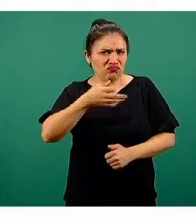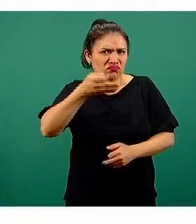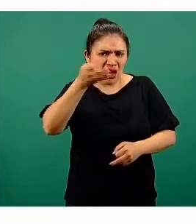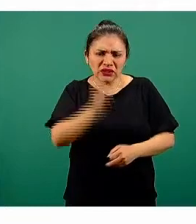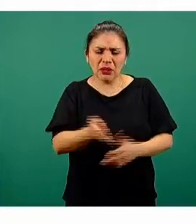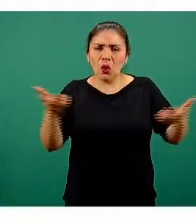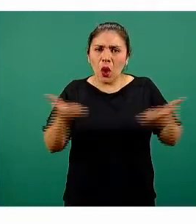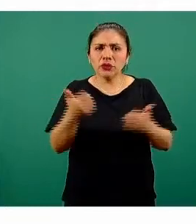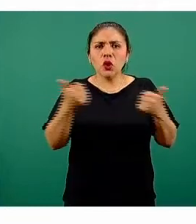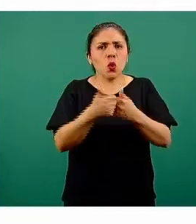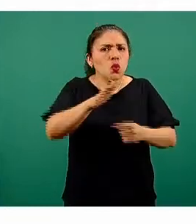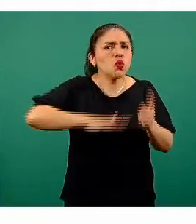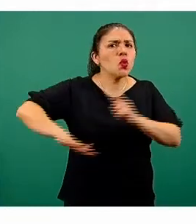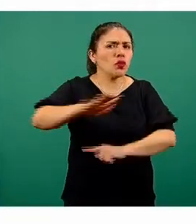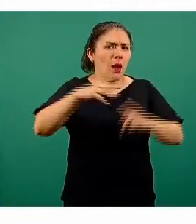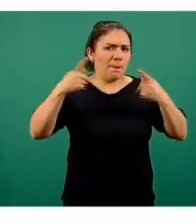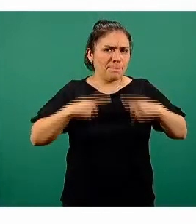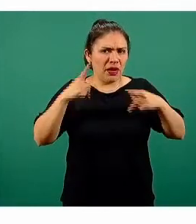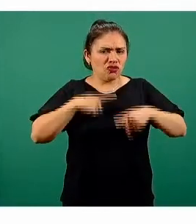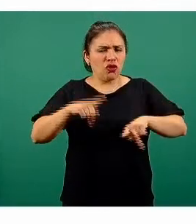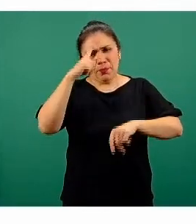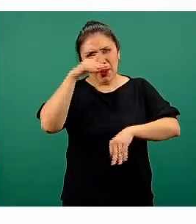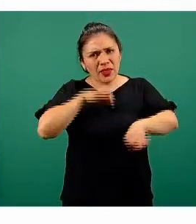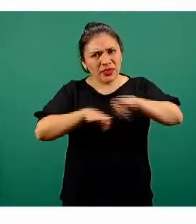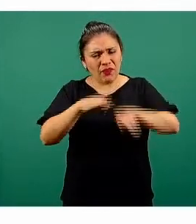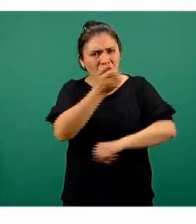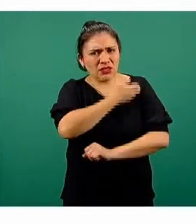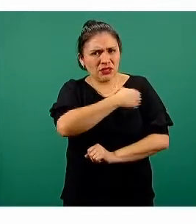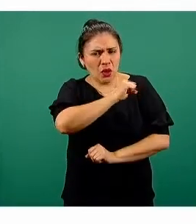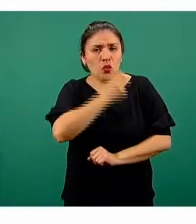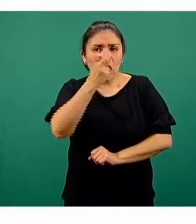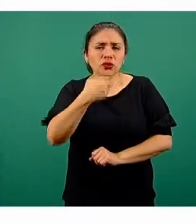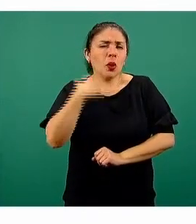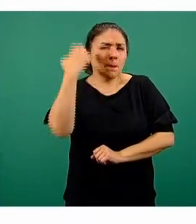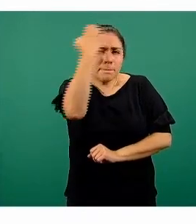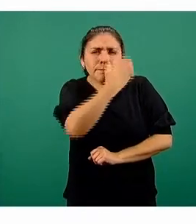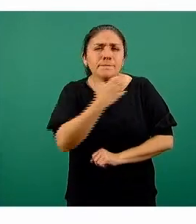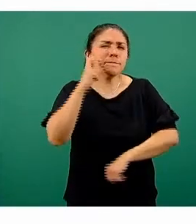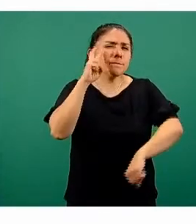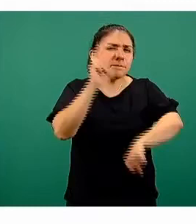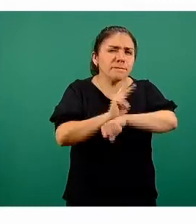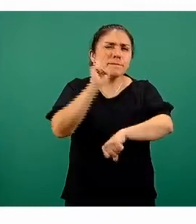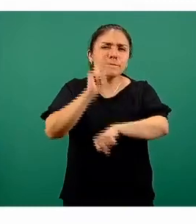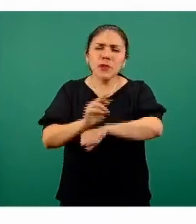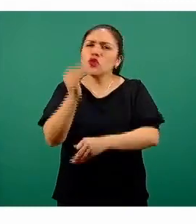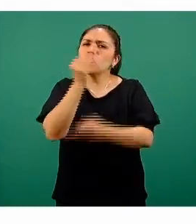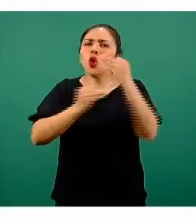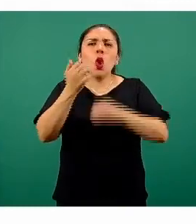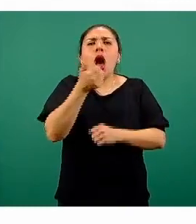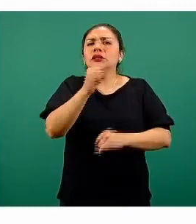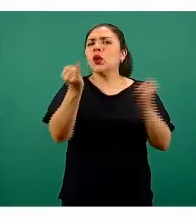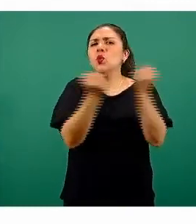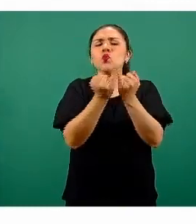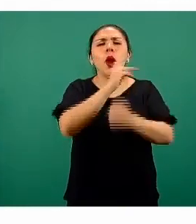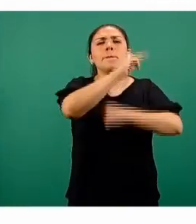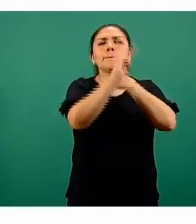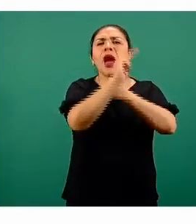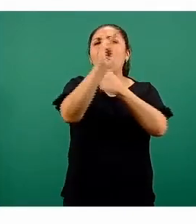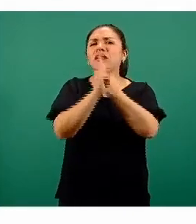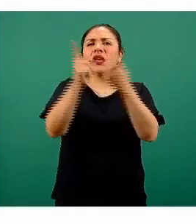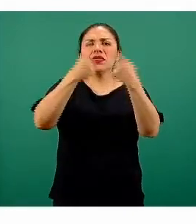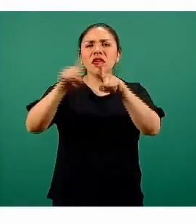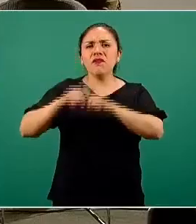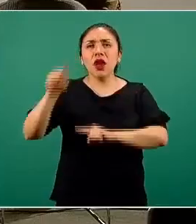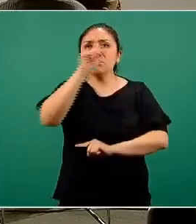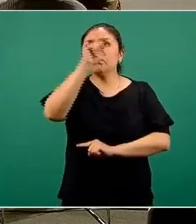la comunidad global de salud y en esta vigilancia que hacemos todos los países que estamos usando las vacunas han